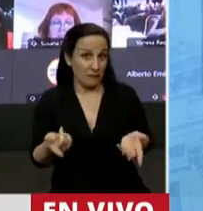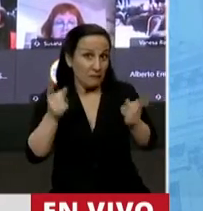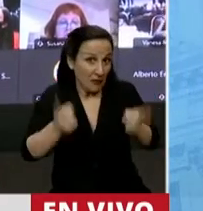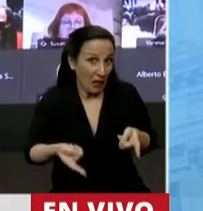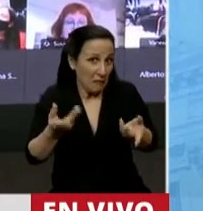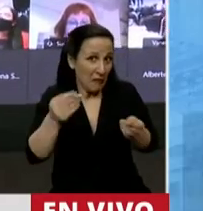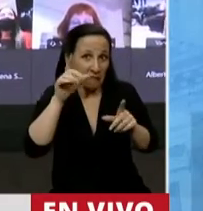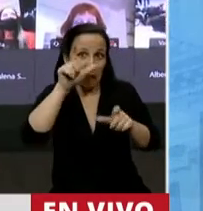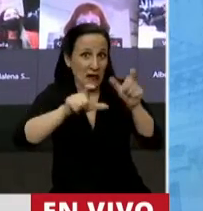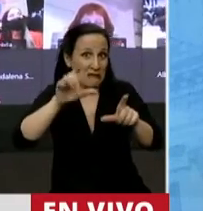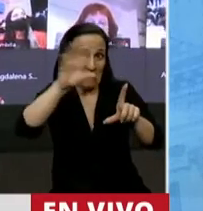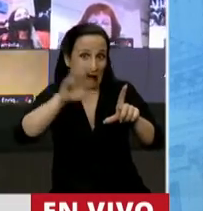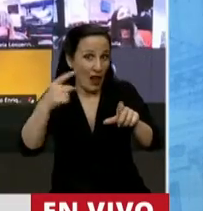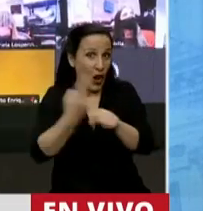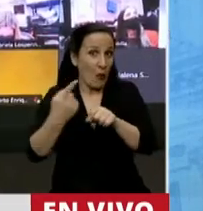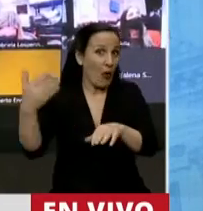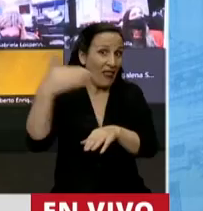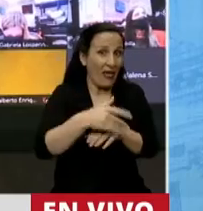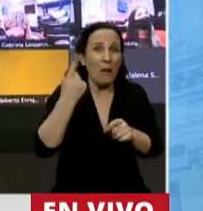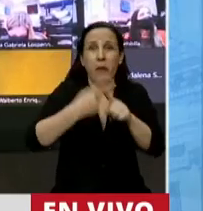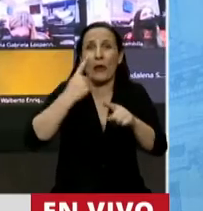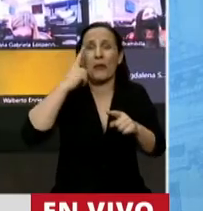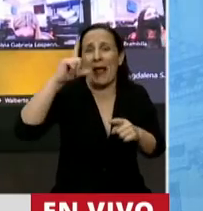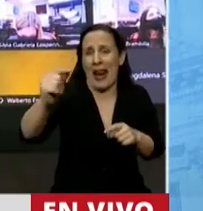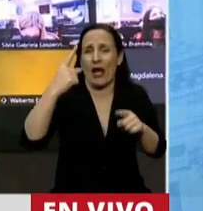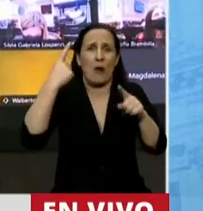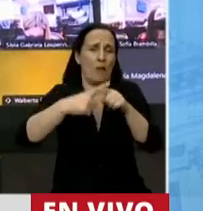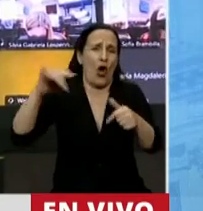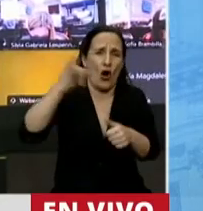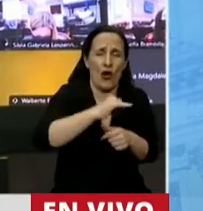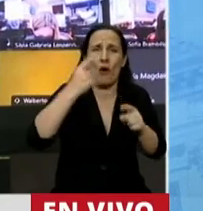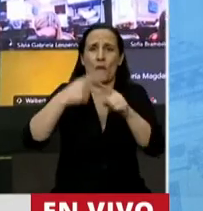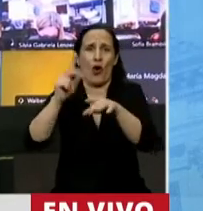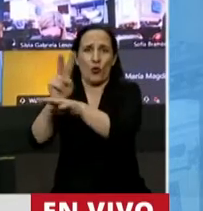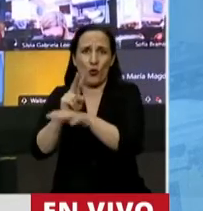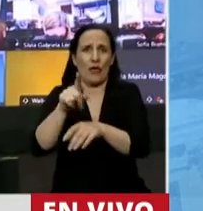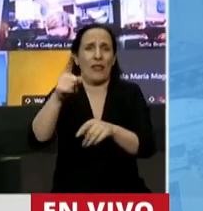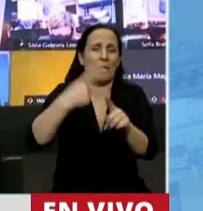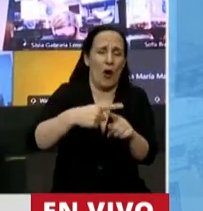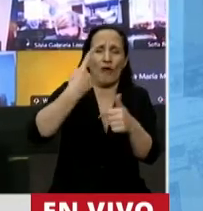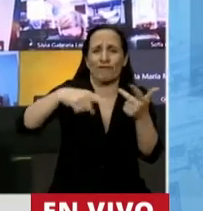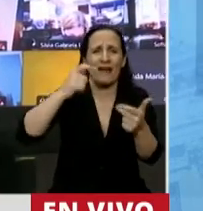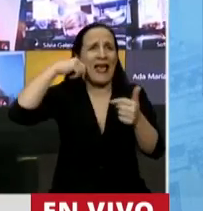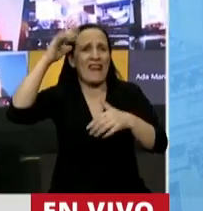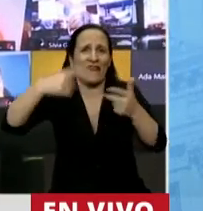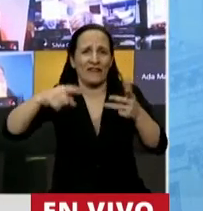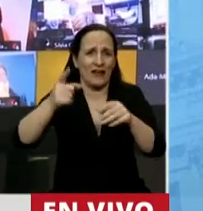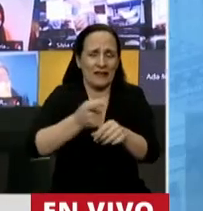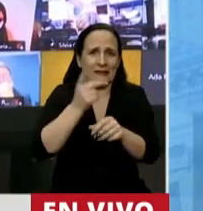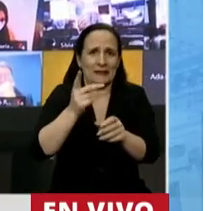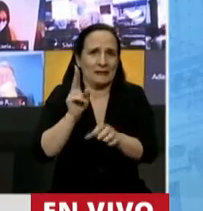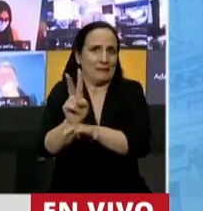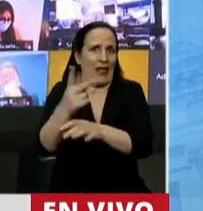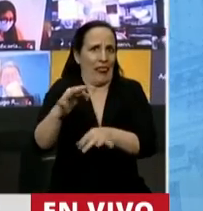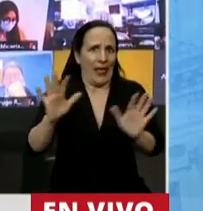de los que no pueden venir acá por distancia, por transporte, por cuidarse porque son personal de riesgo. En tercer lugar, Presidente,